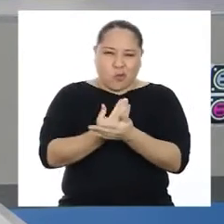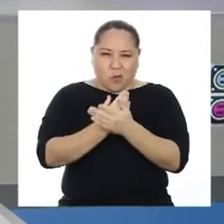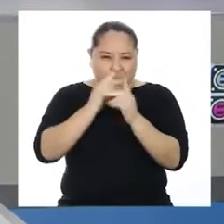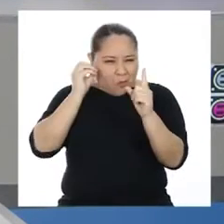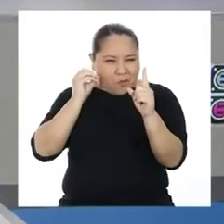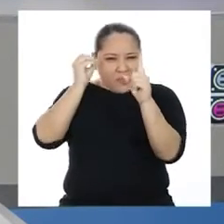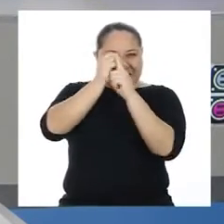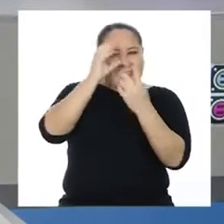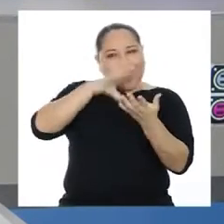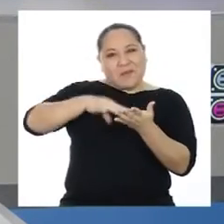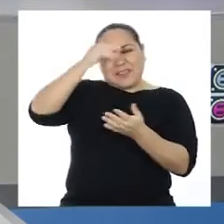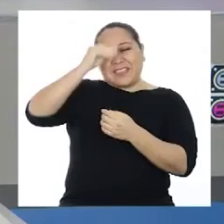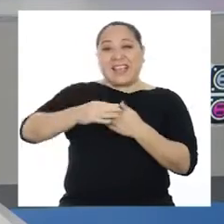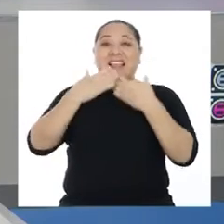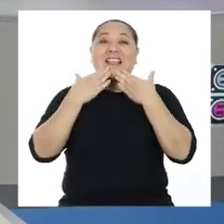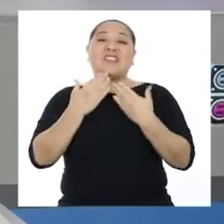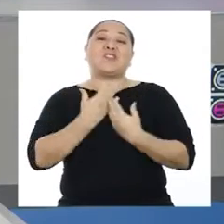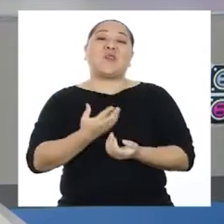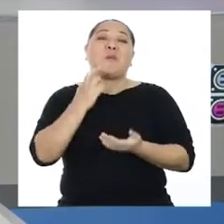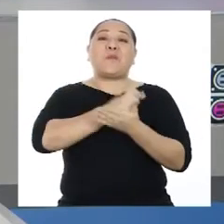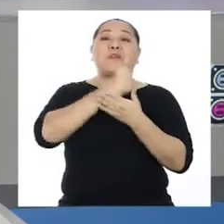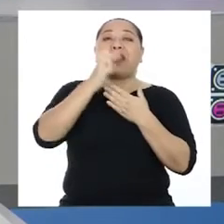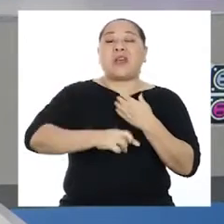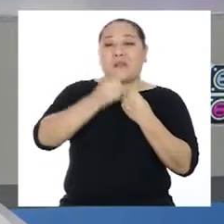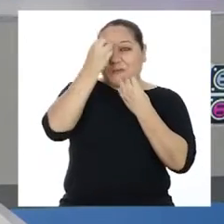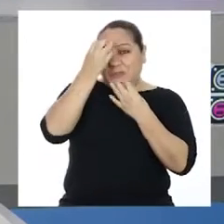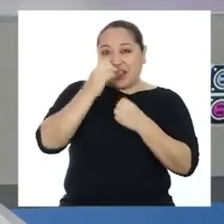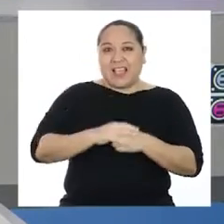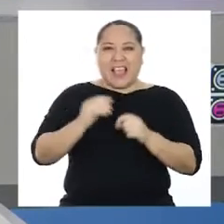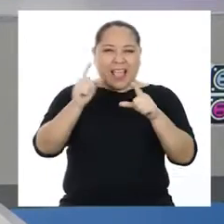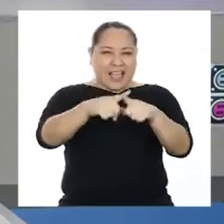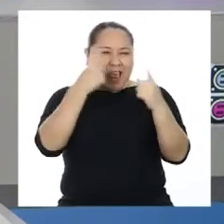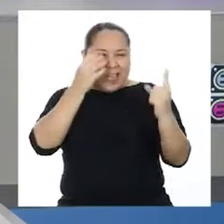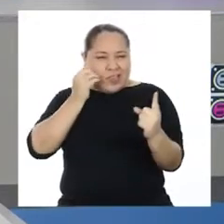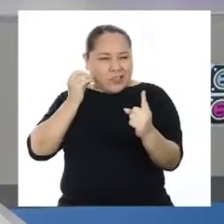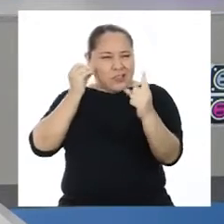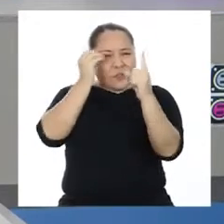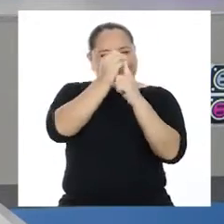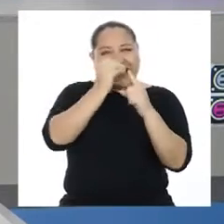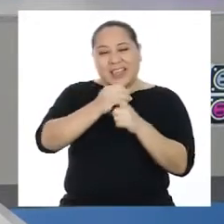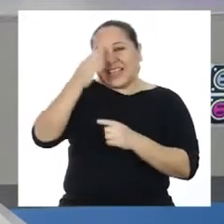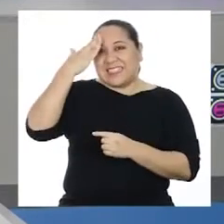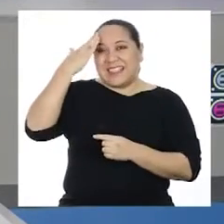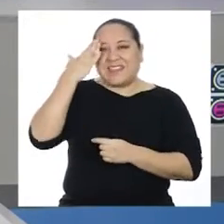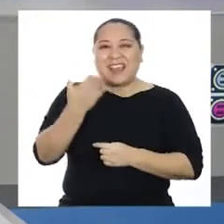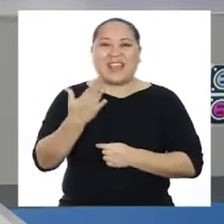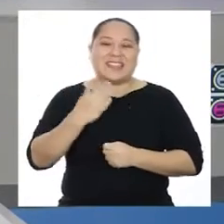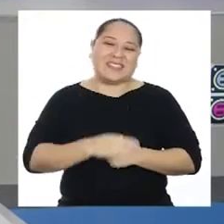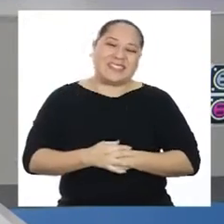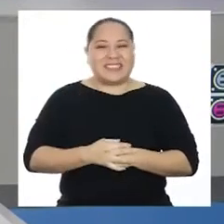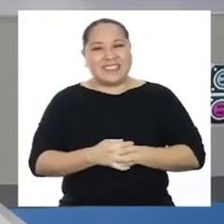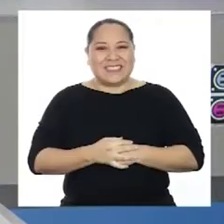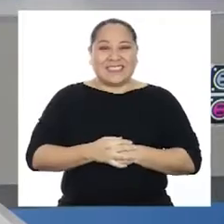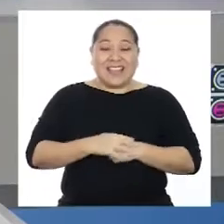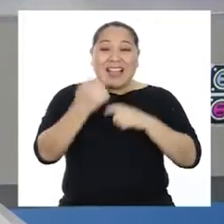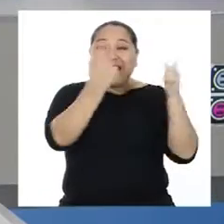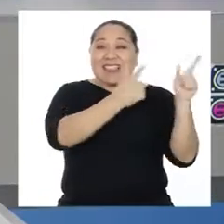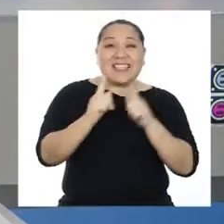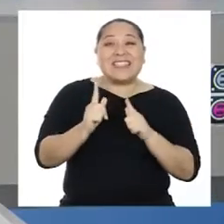desafío de aprendizaje. Gracias a su programa informático, El Gran Desafío del Saber. A